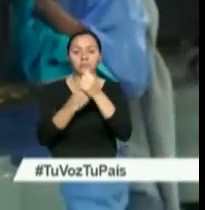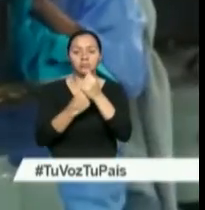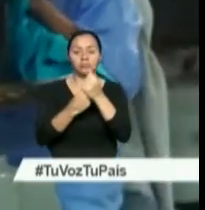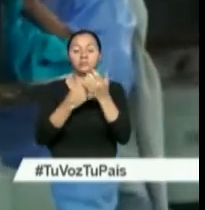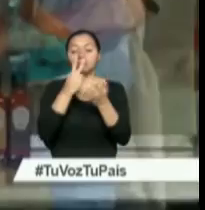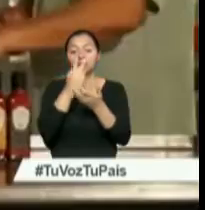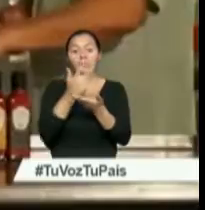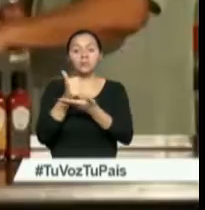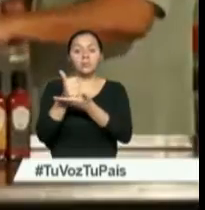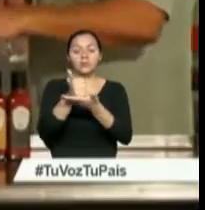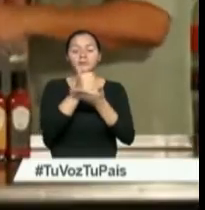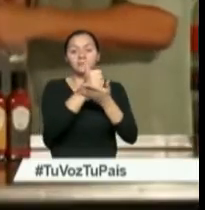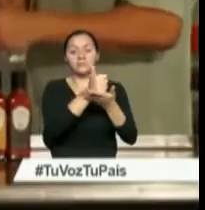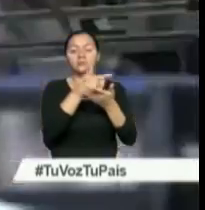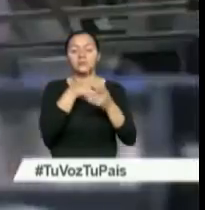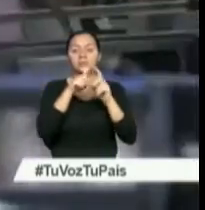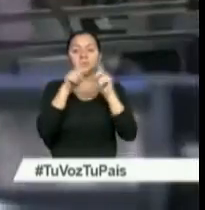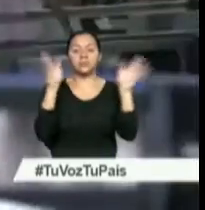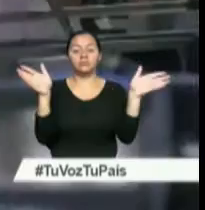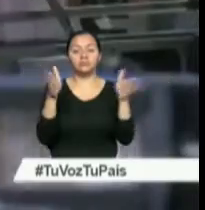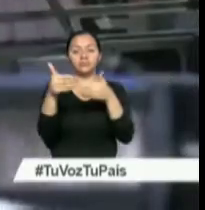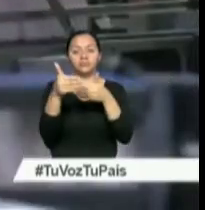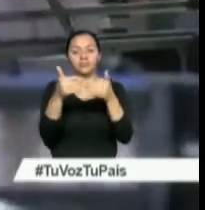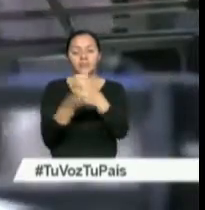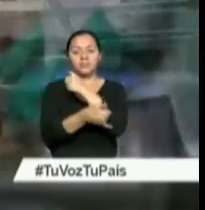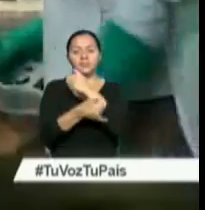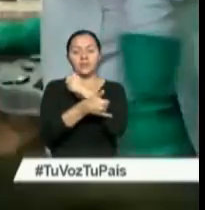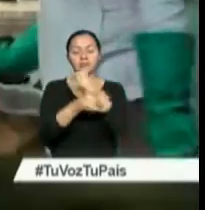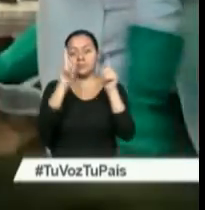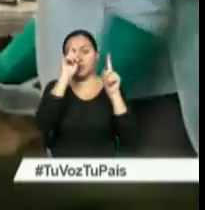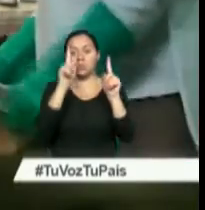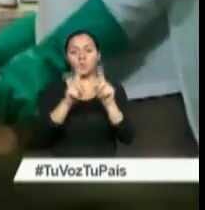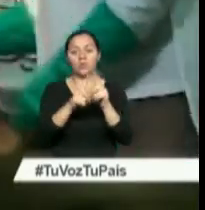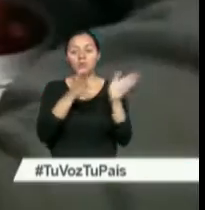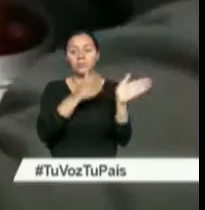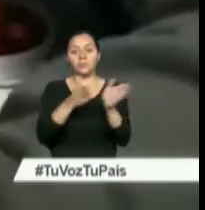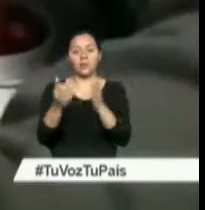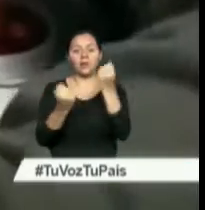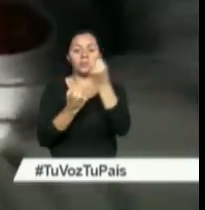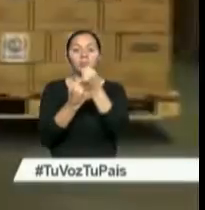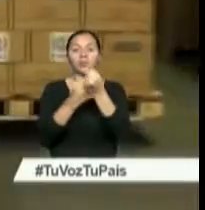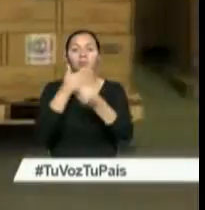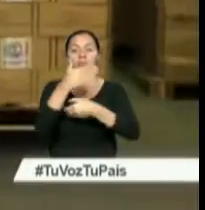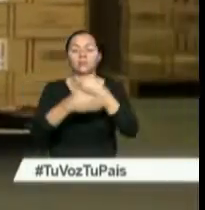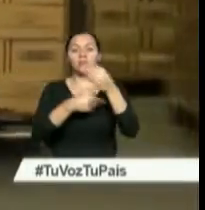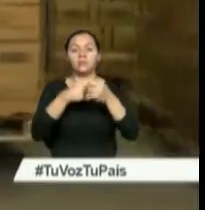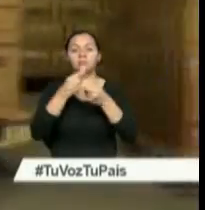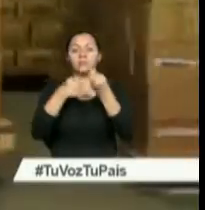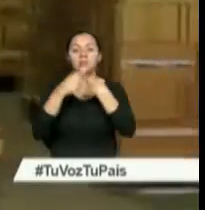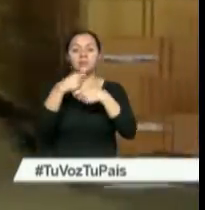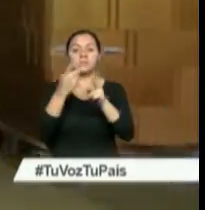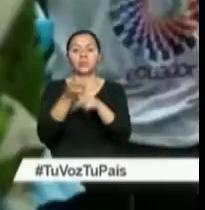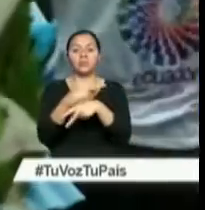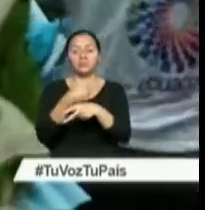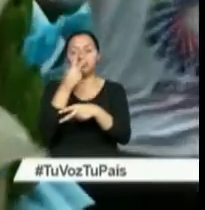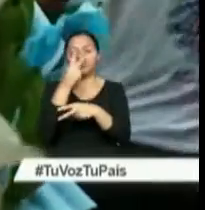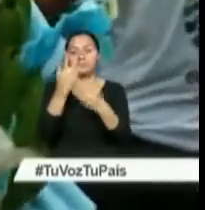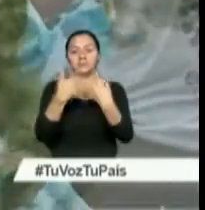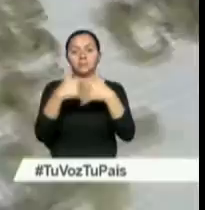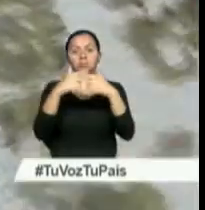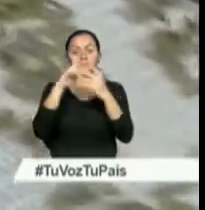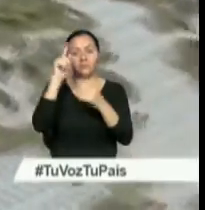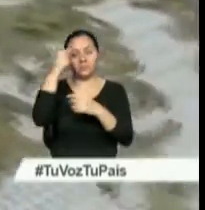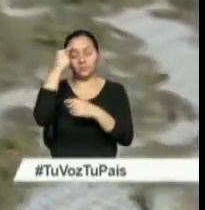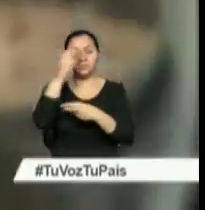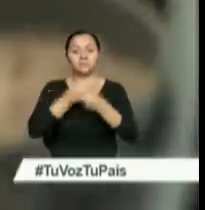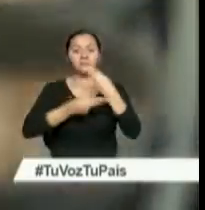beneficiará a las medianas y pequeñas empresas del país, en el marco del programa de apoyo al sector exportador que impulsa el gobierno nacional. El